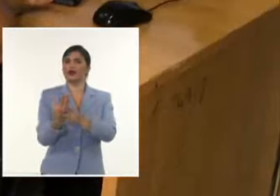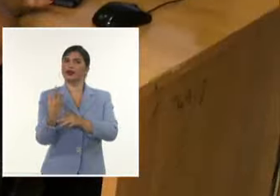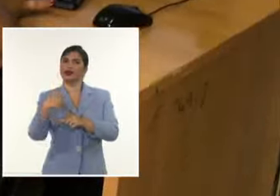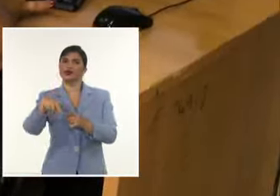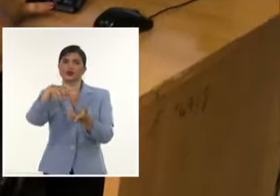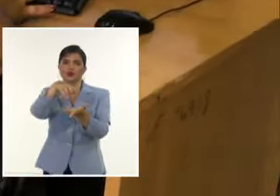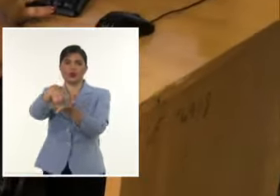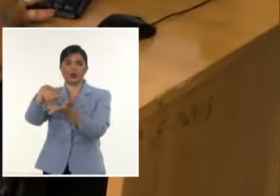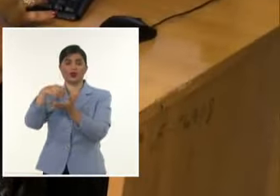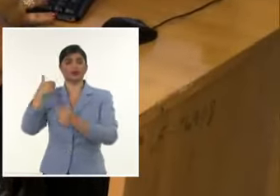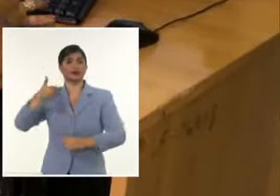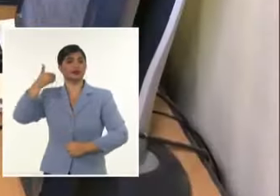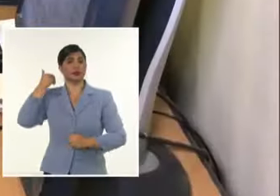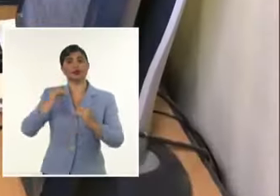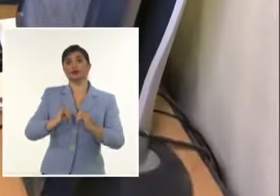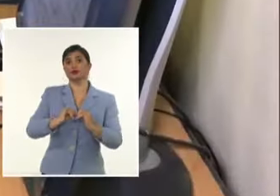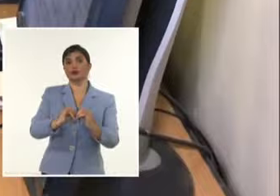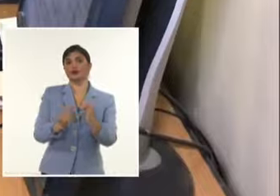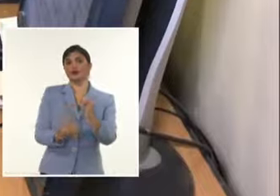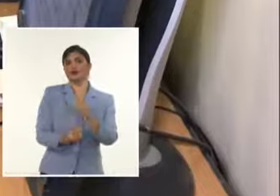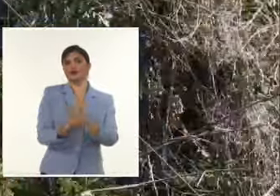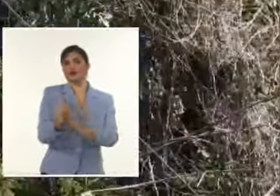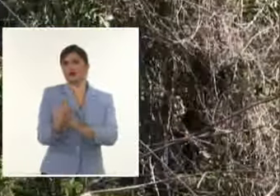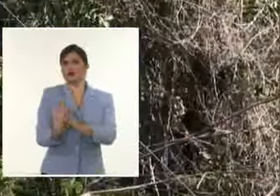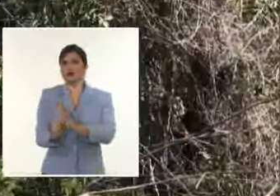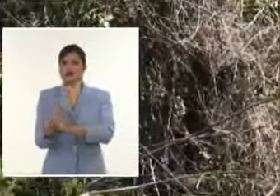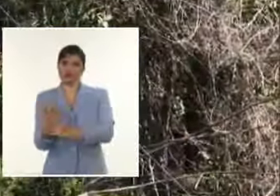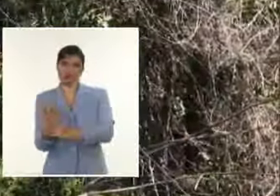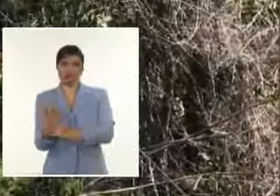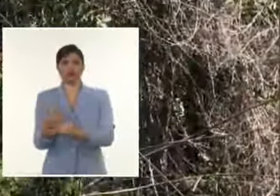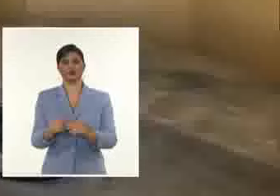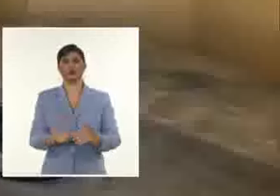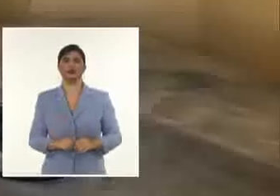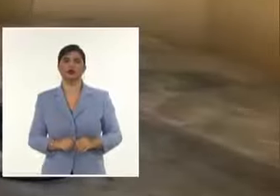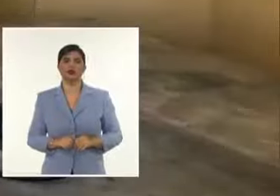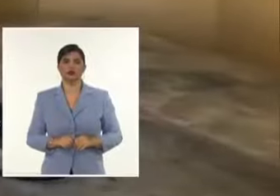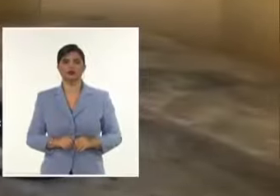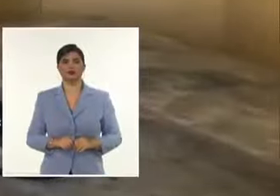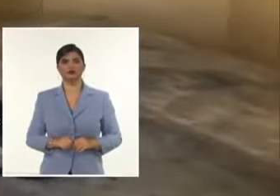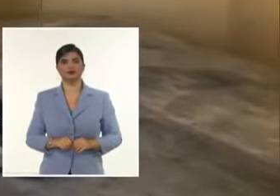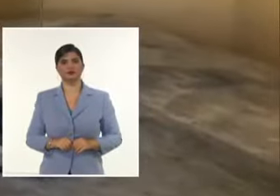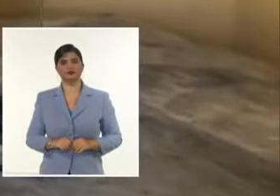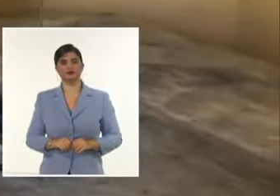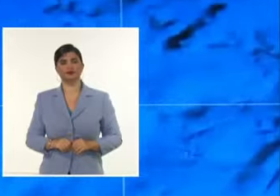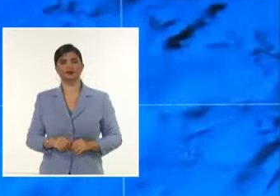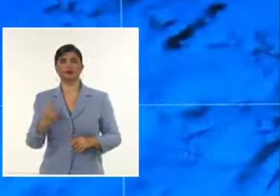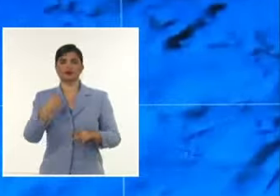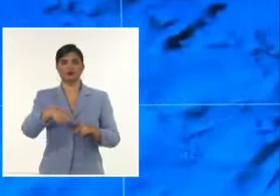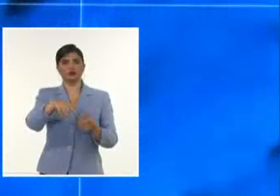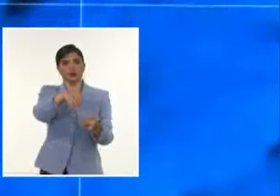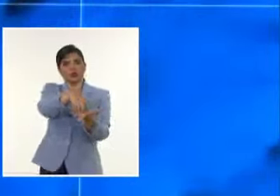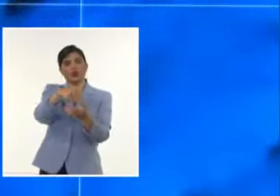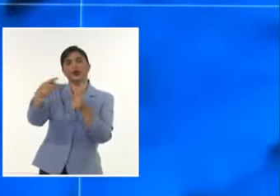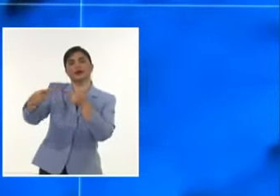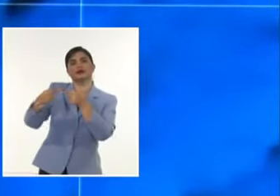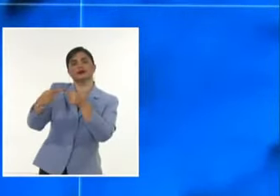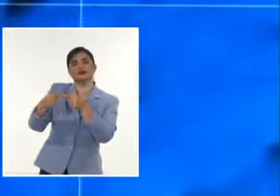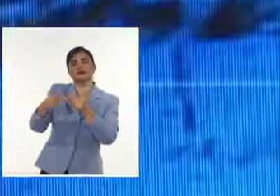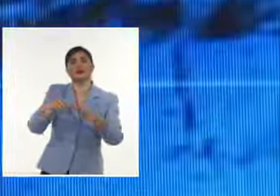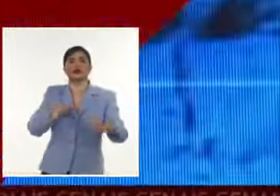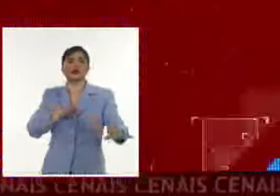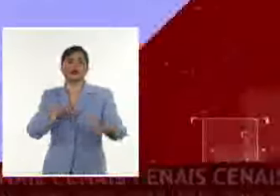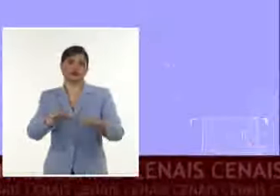dando Los epicentros Falsos positivos Con enjambres de terremotos Que eran falsos Porque estaban muy cerca De las estaciones Que están instaladas